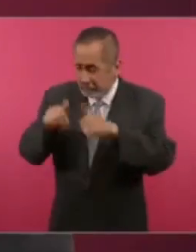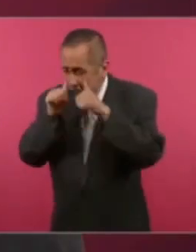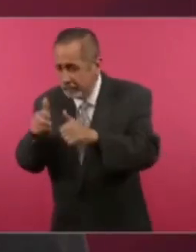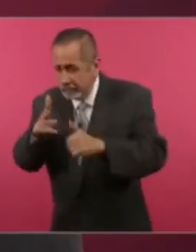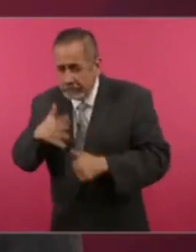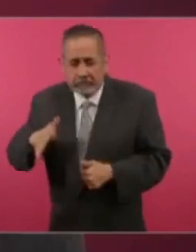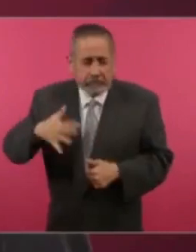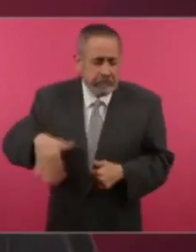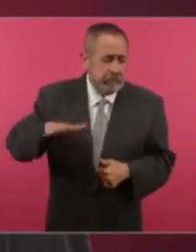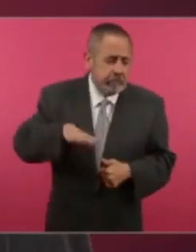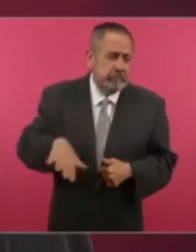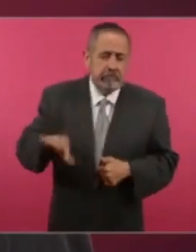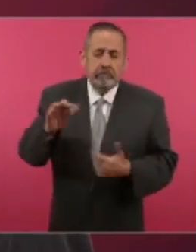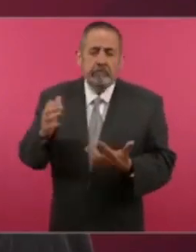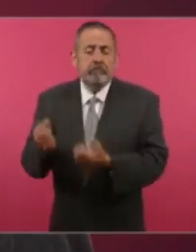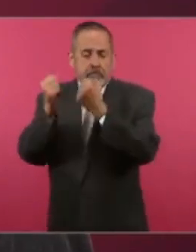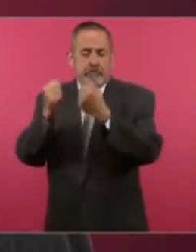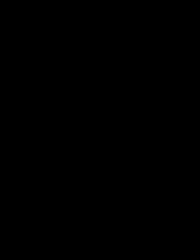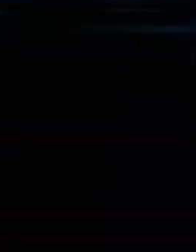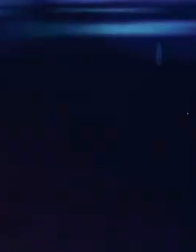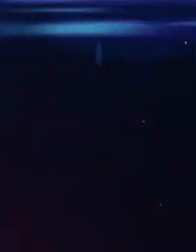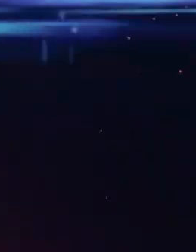dedicado a la búsqueda de desaparecidos.